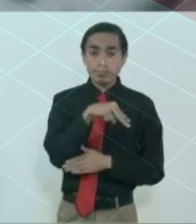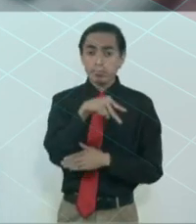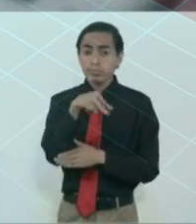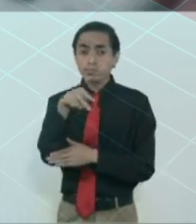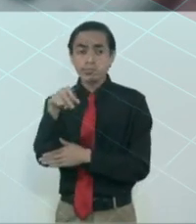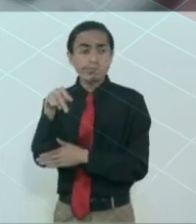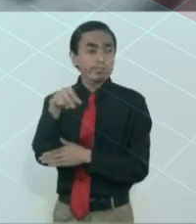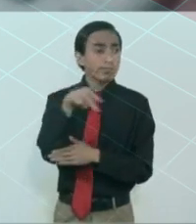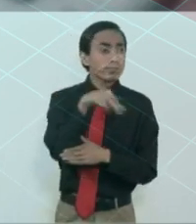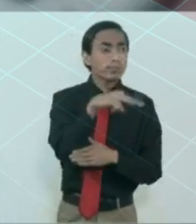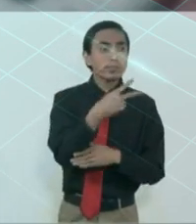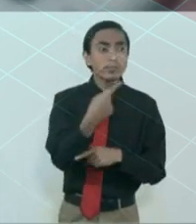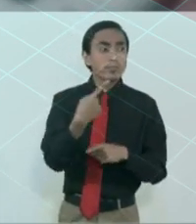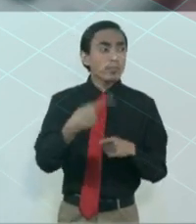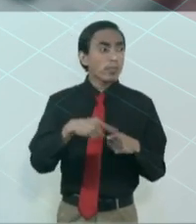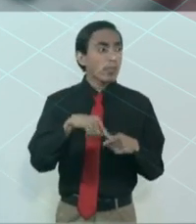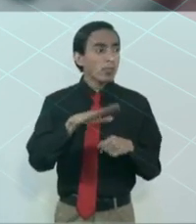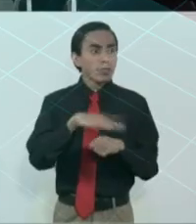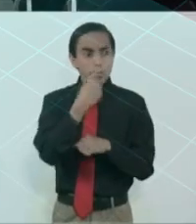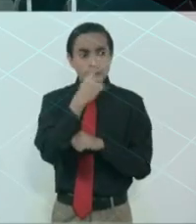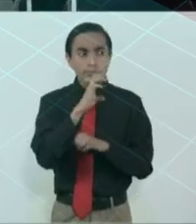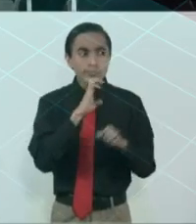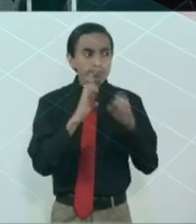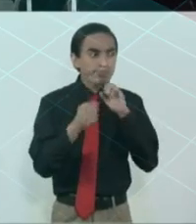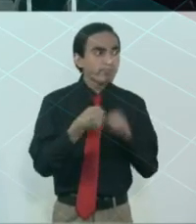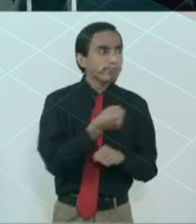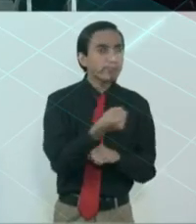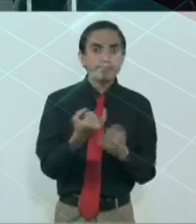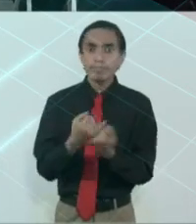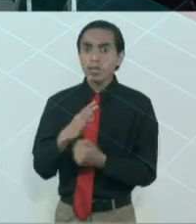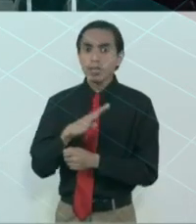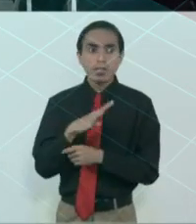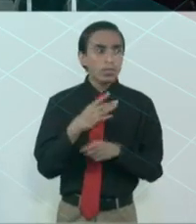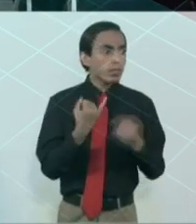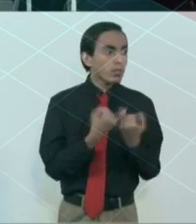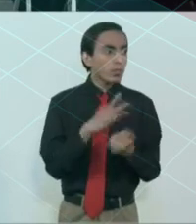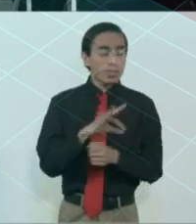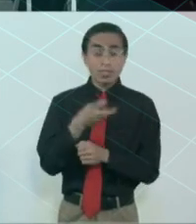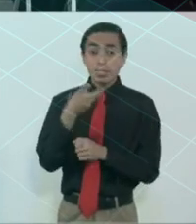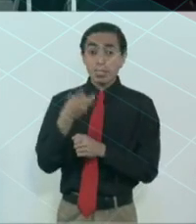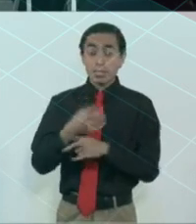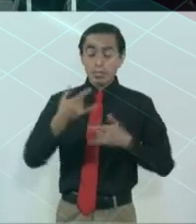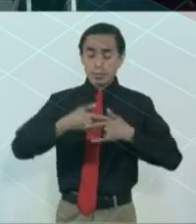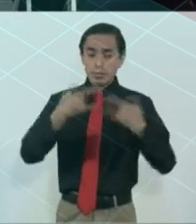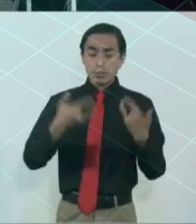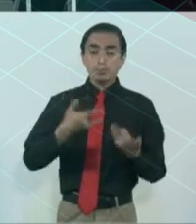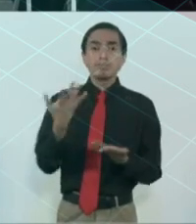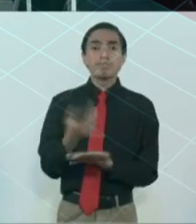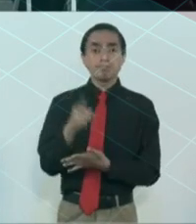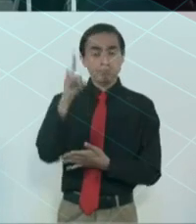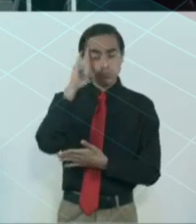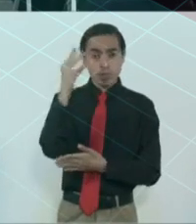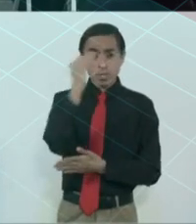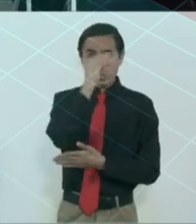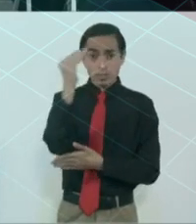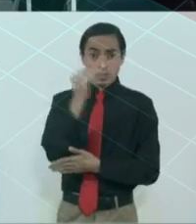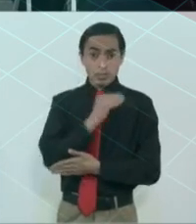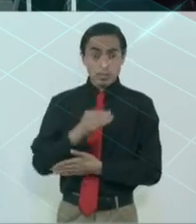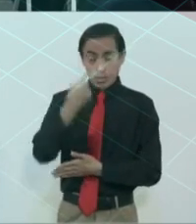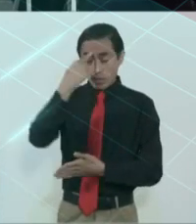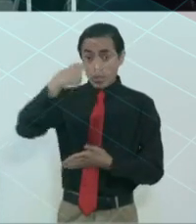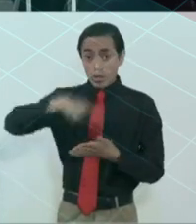seguía en el interrogatorio. Por toda esta historia de terror, considero que el momento actual